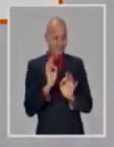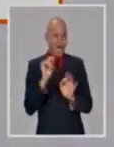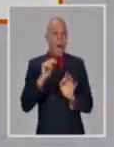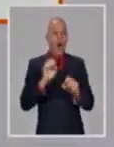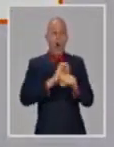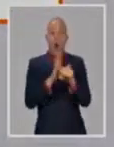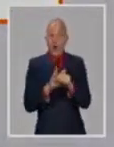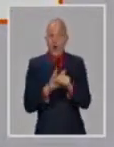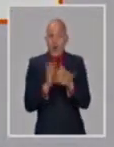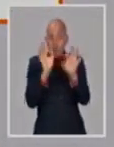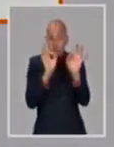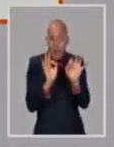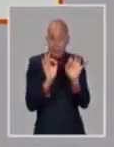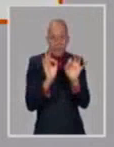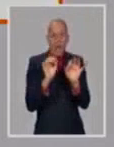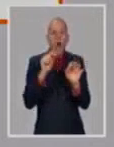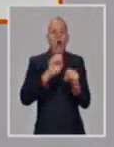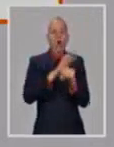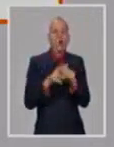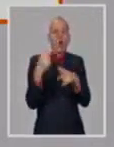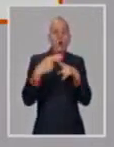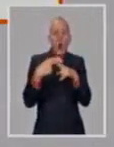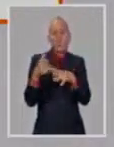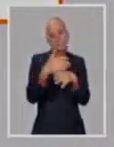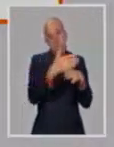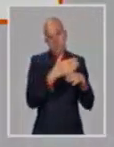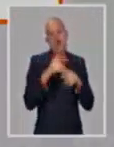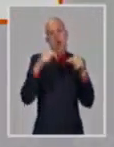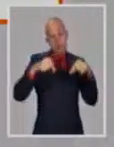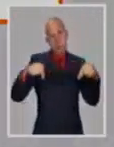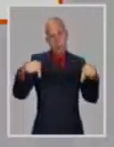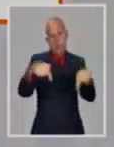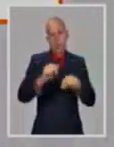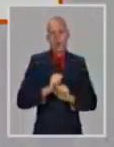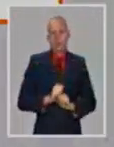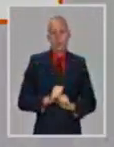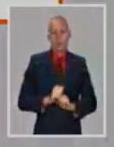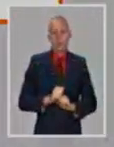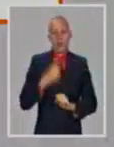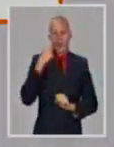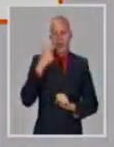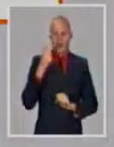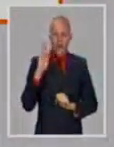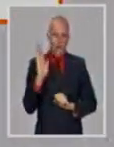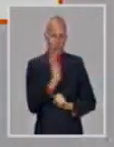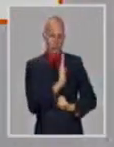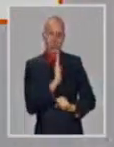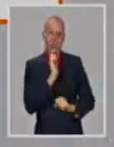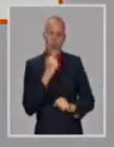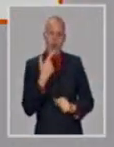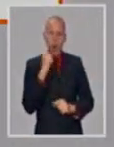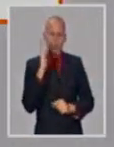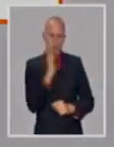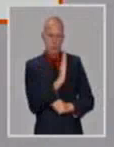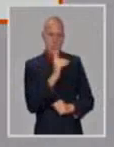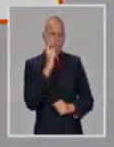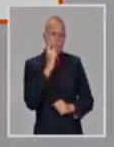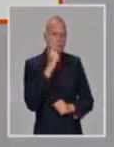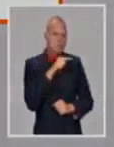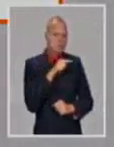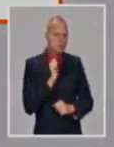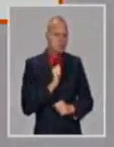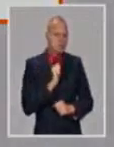situación de mezcla de variantes. Pero dentro de eso, si ven la última gráfica, la última columna,